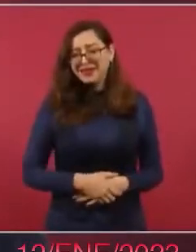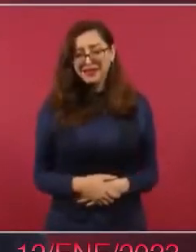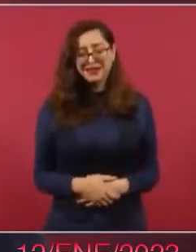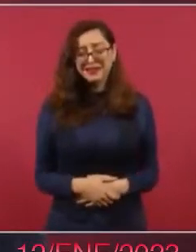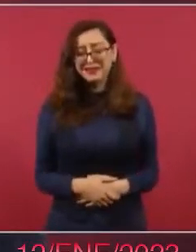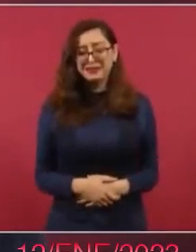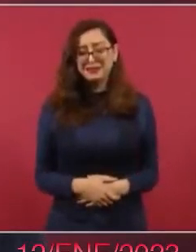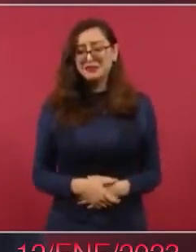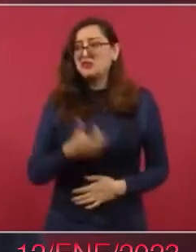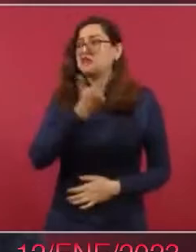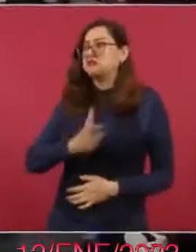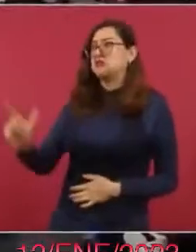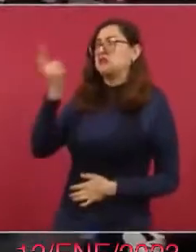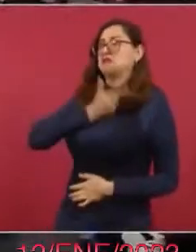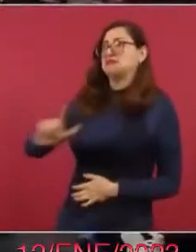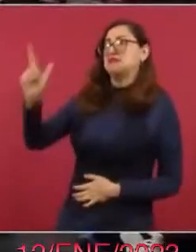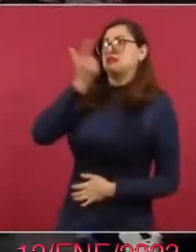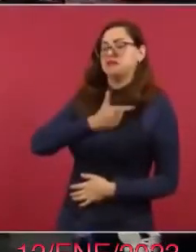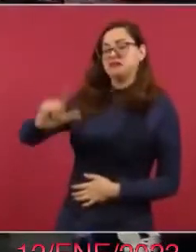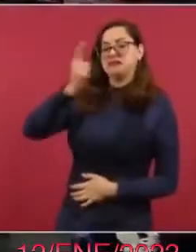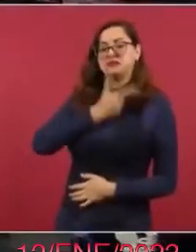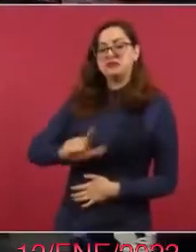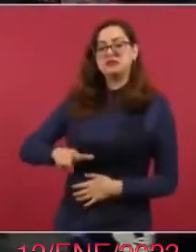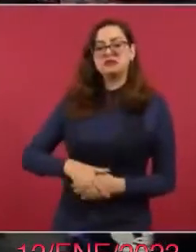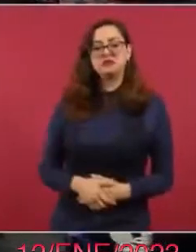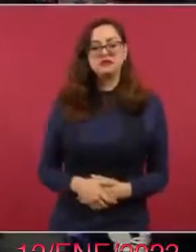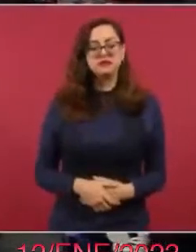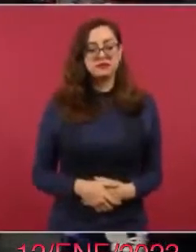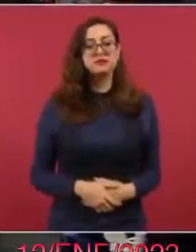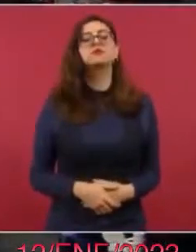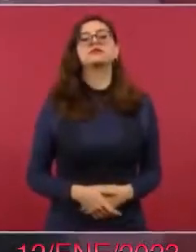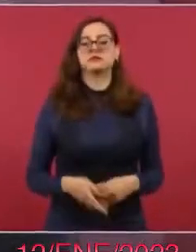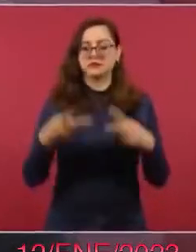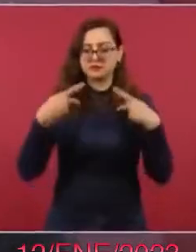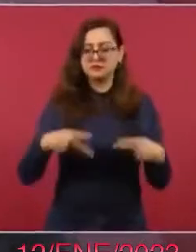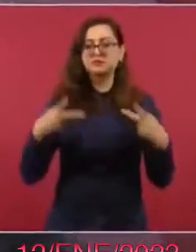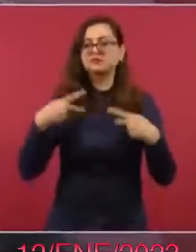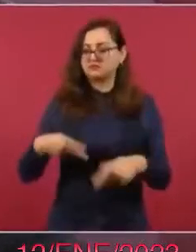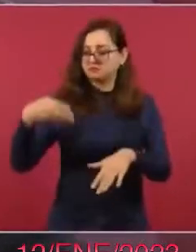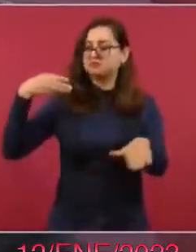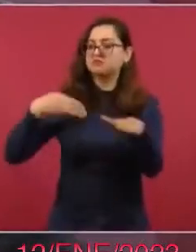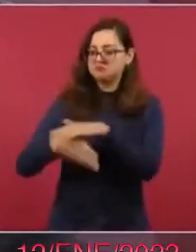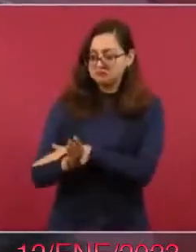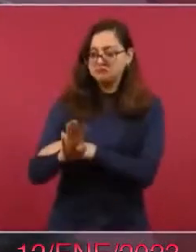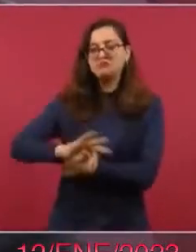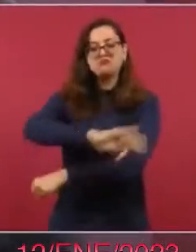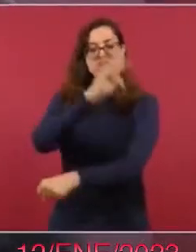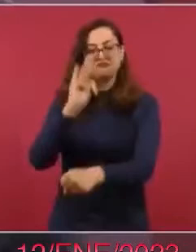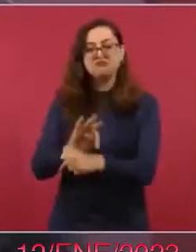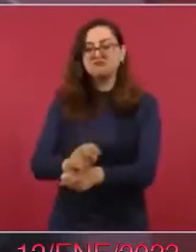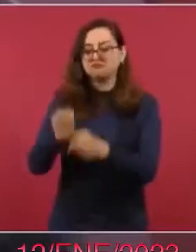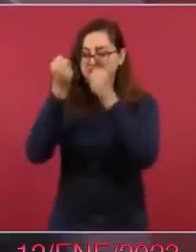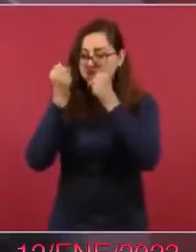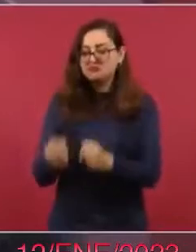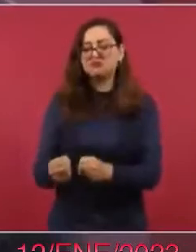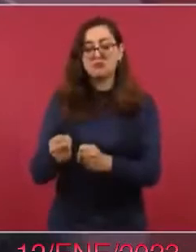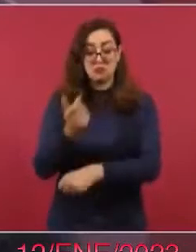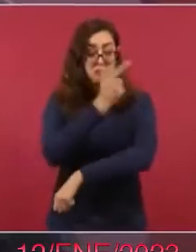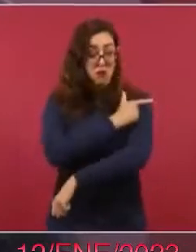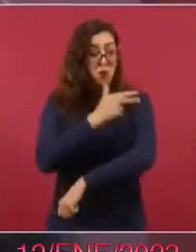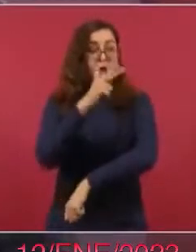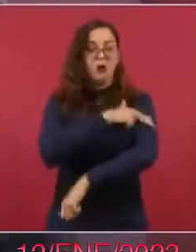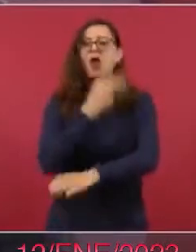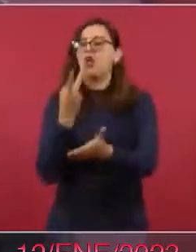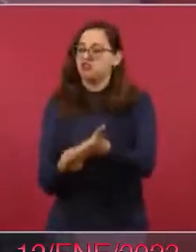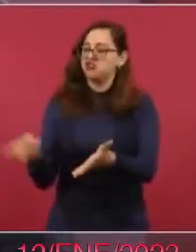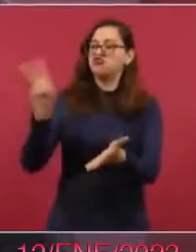seguros los usuarios del metro? Y van a estar más seguros a partir de que va a estar